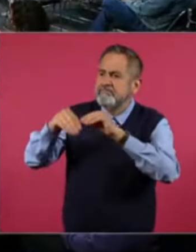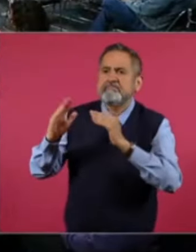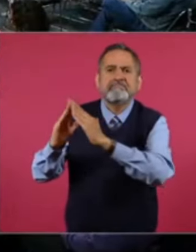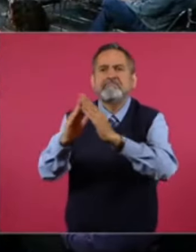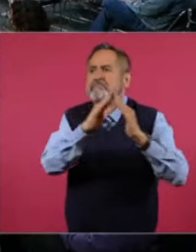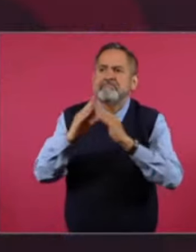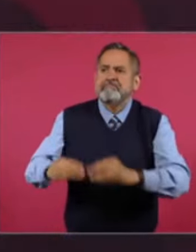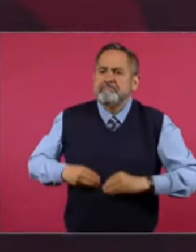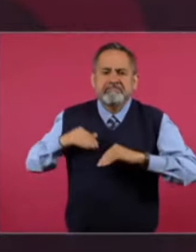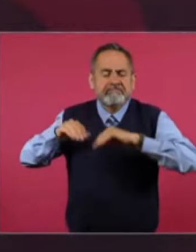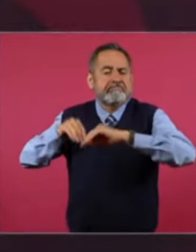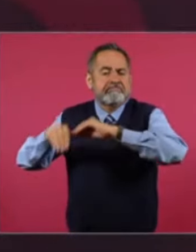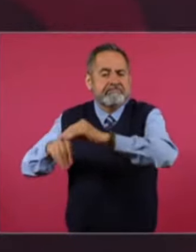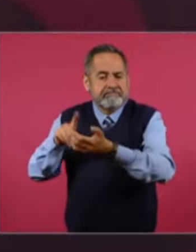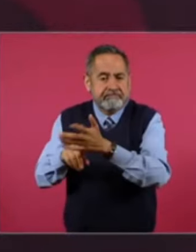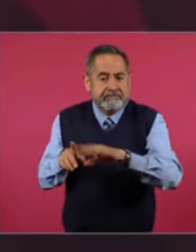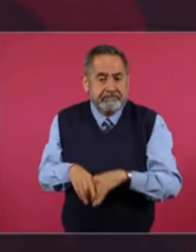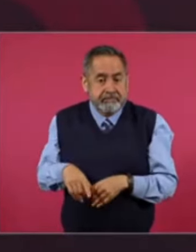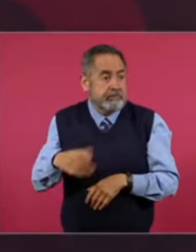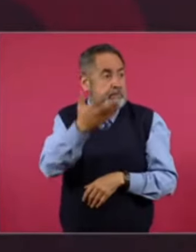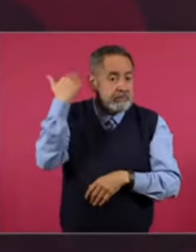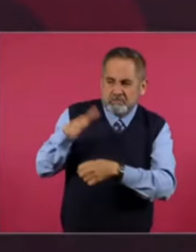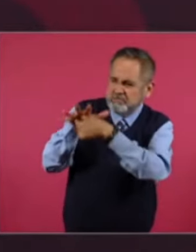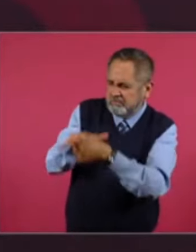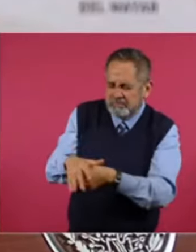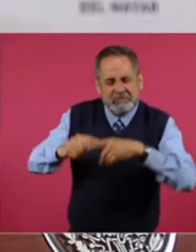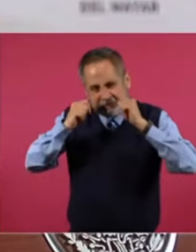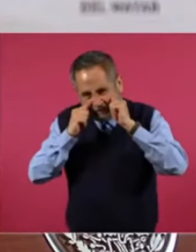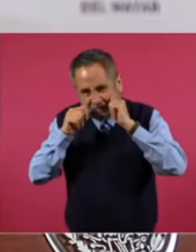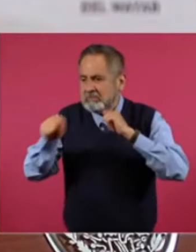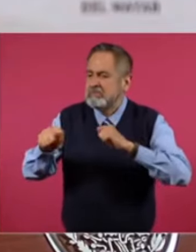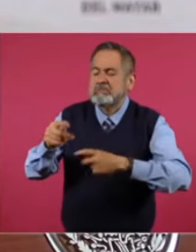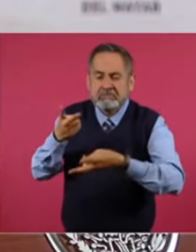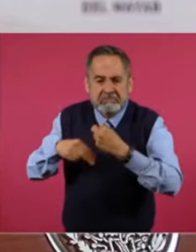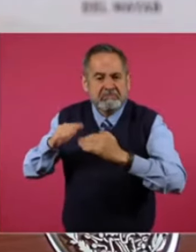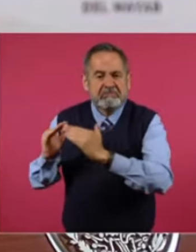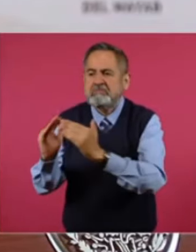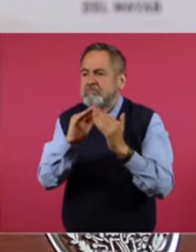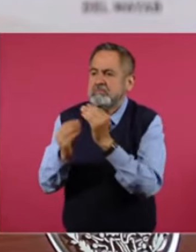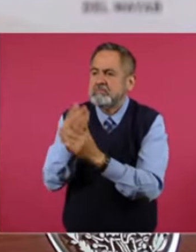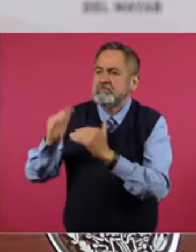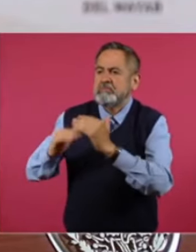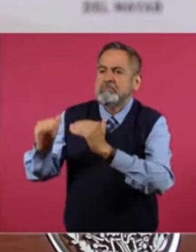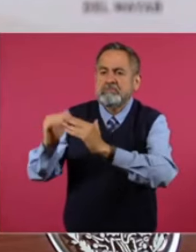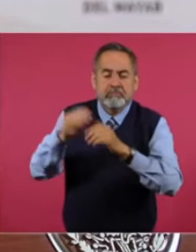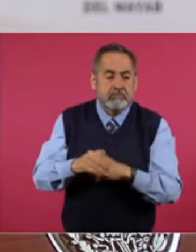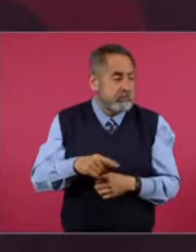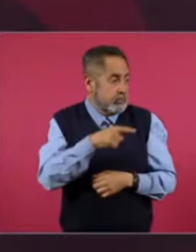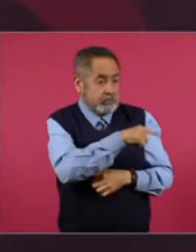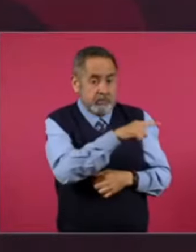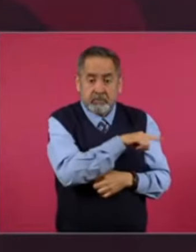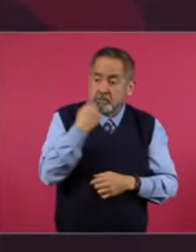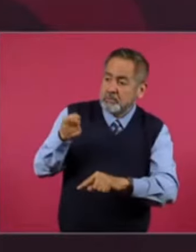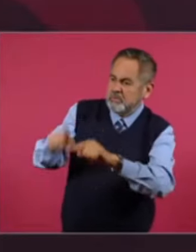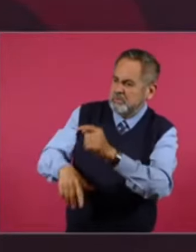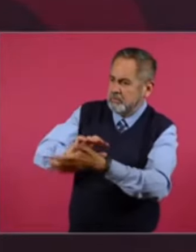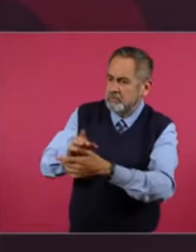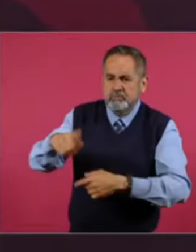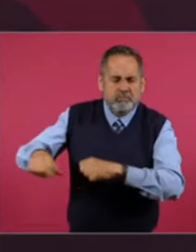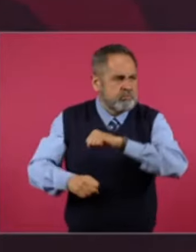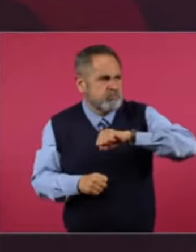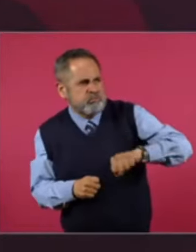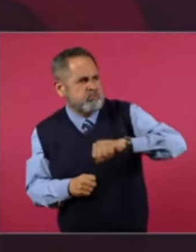verde. Y había mucha represión. Y querían desaparecer a sus antepasados. Que resistieron.